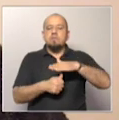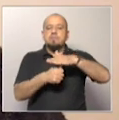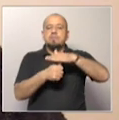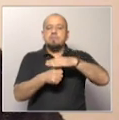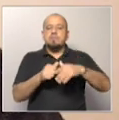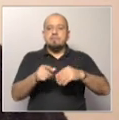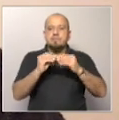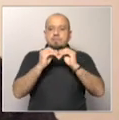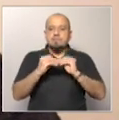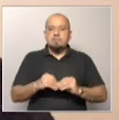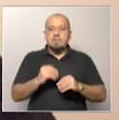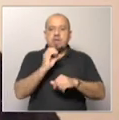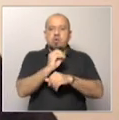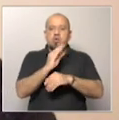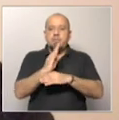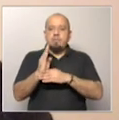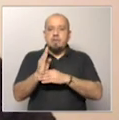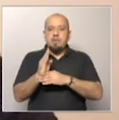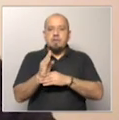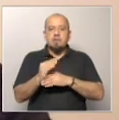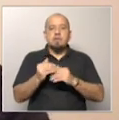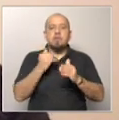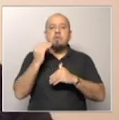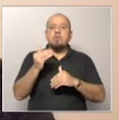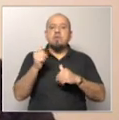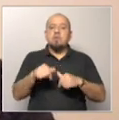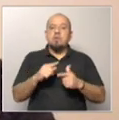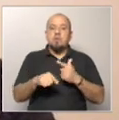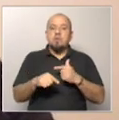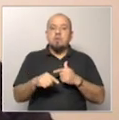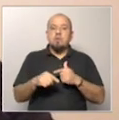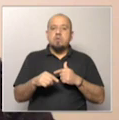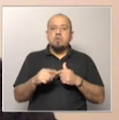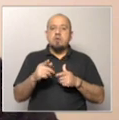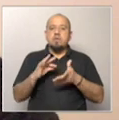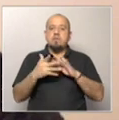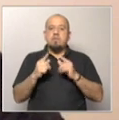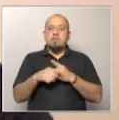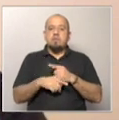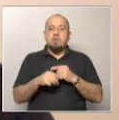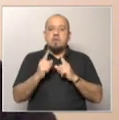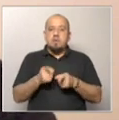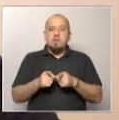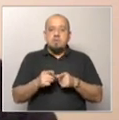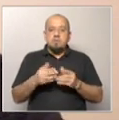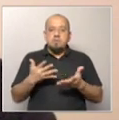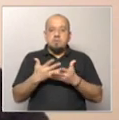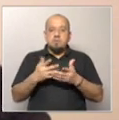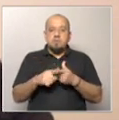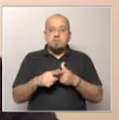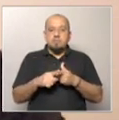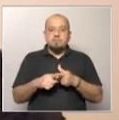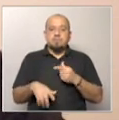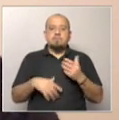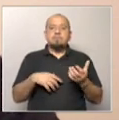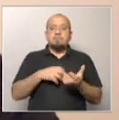presupuestal, que es la OPP, pasó por alto el riesgo que tomaba con este tipo de decisión. Además, ahora se viene a grabar